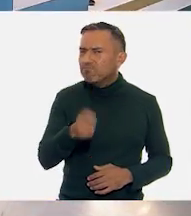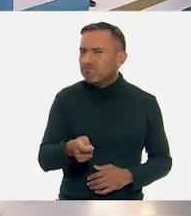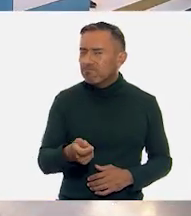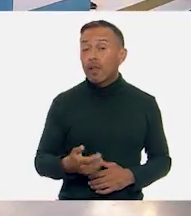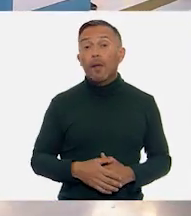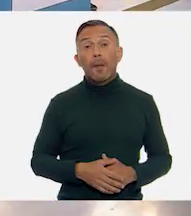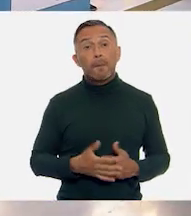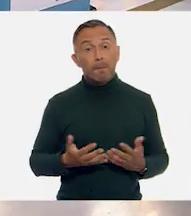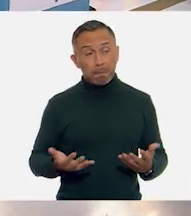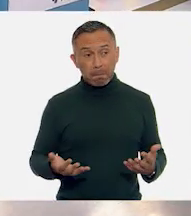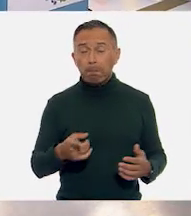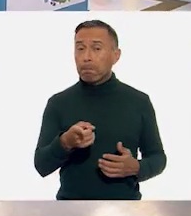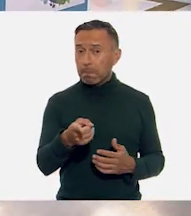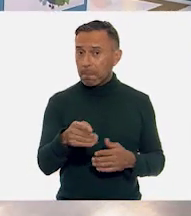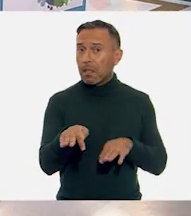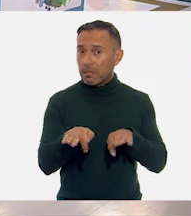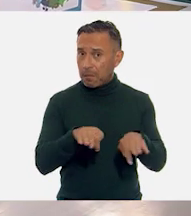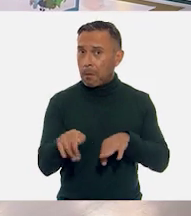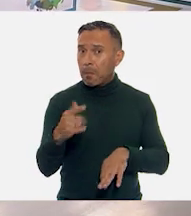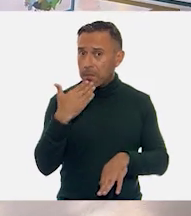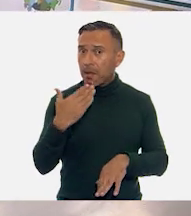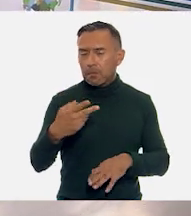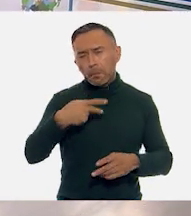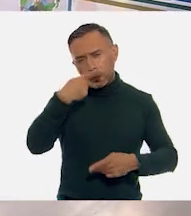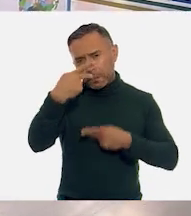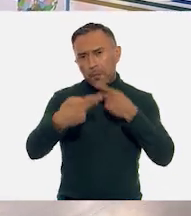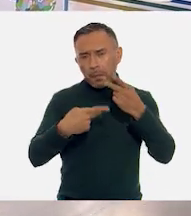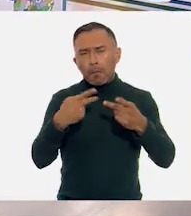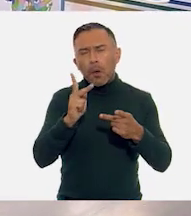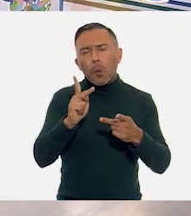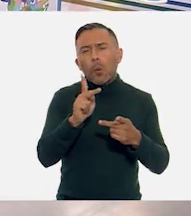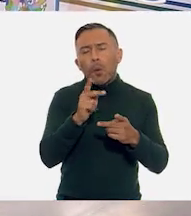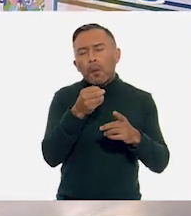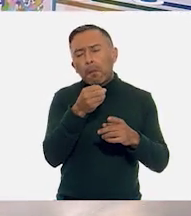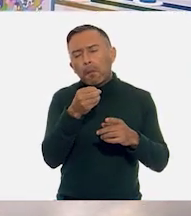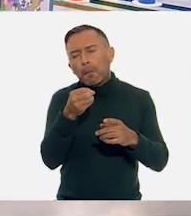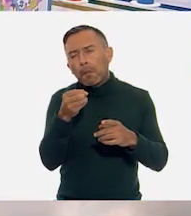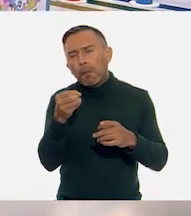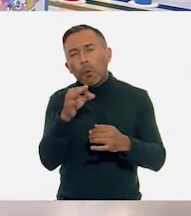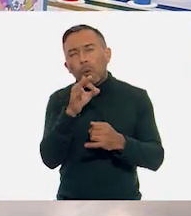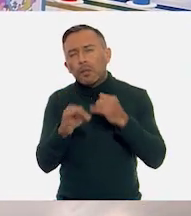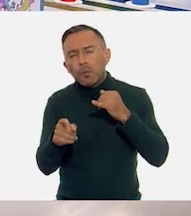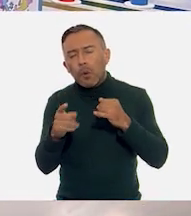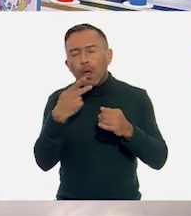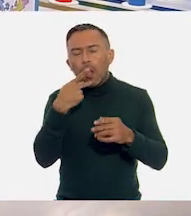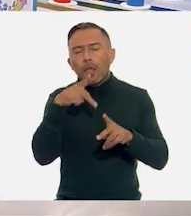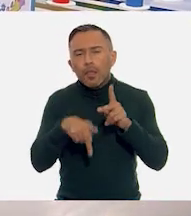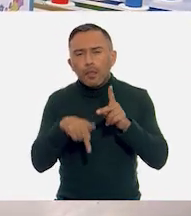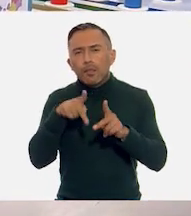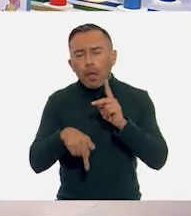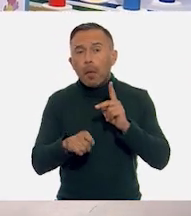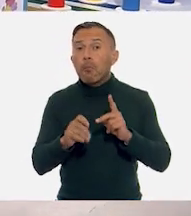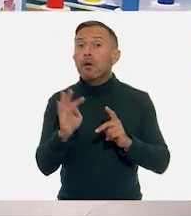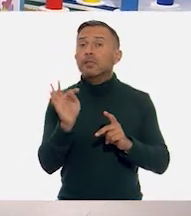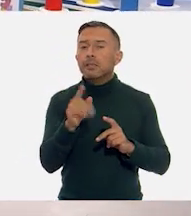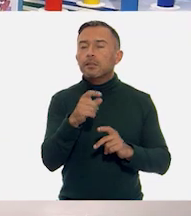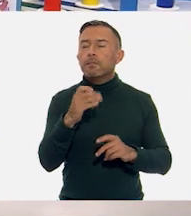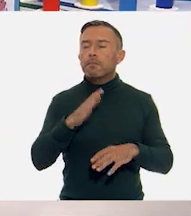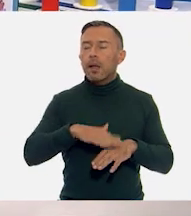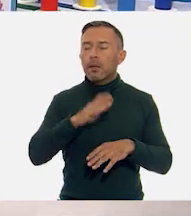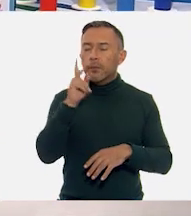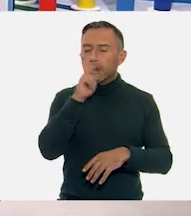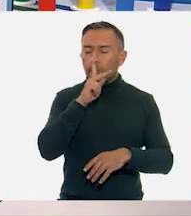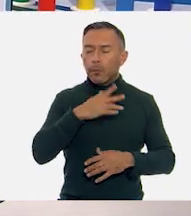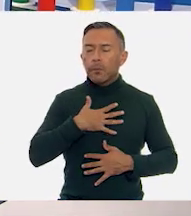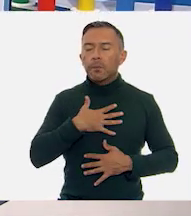lo está haciendo muy bien, pero al final siento que se trabó un poquitito. Pero estoy seguro que si esa parte trata de respirar profundo